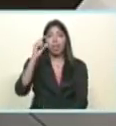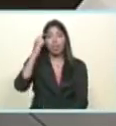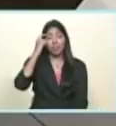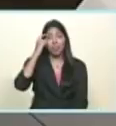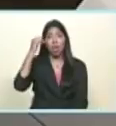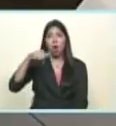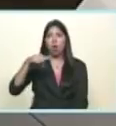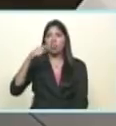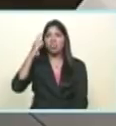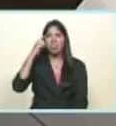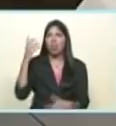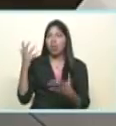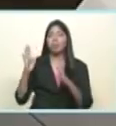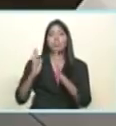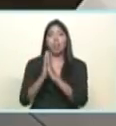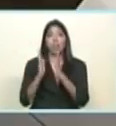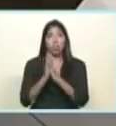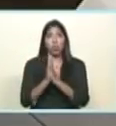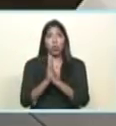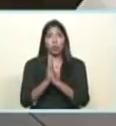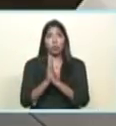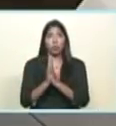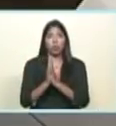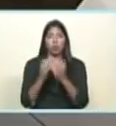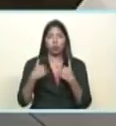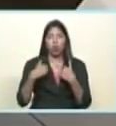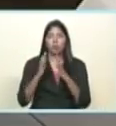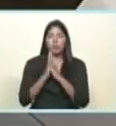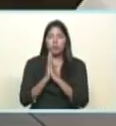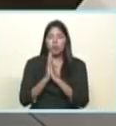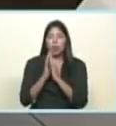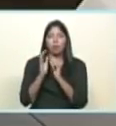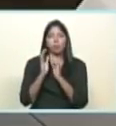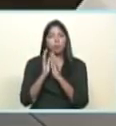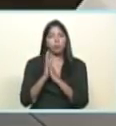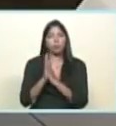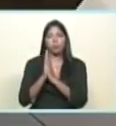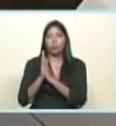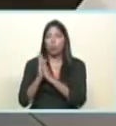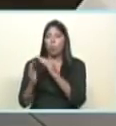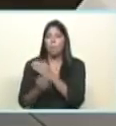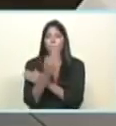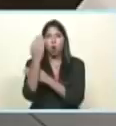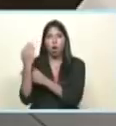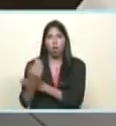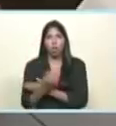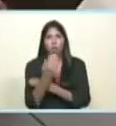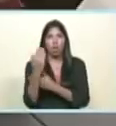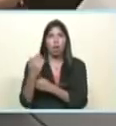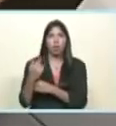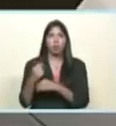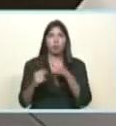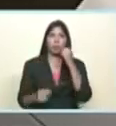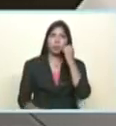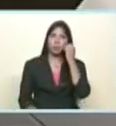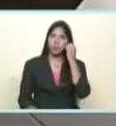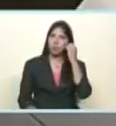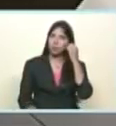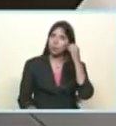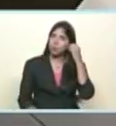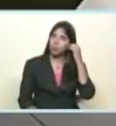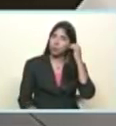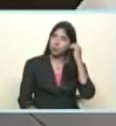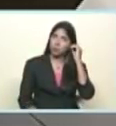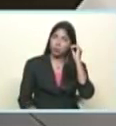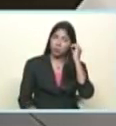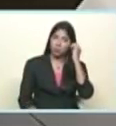año. Hoy es el día de los santos, ¿verdad? Pido a todos los santos, nos protejan. A los santos conocidos y desconocidos. Y